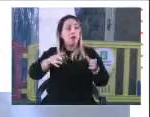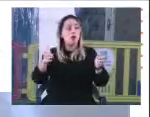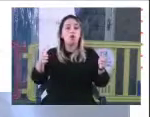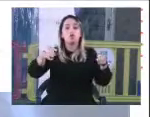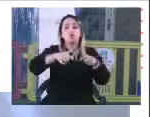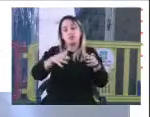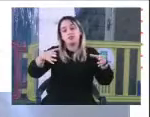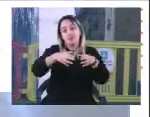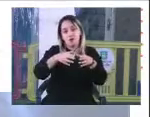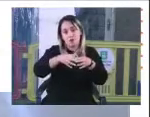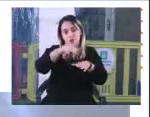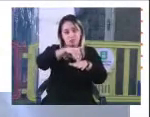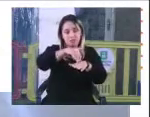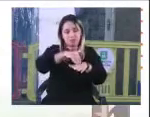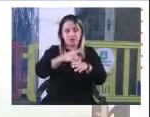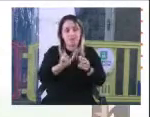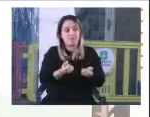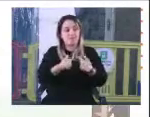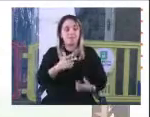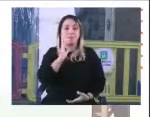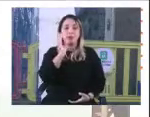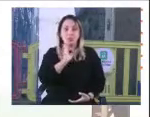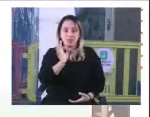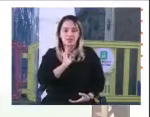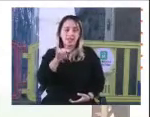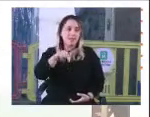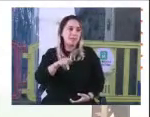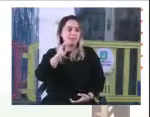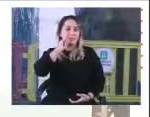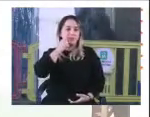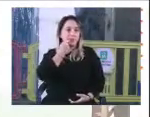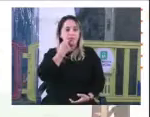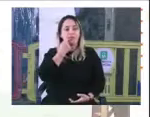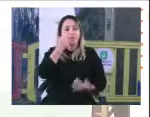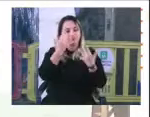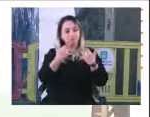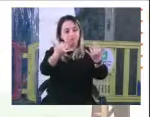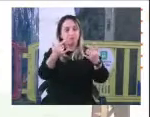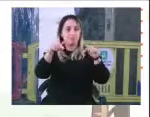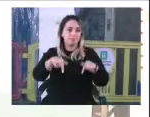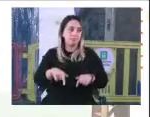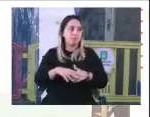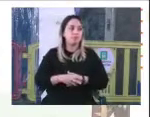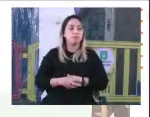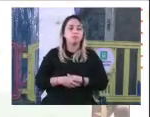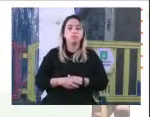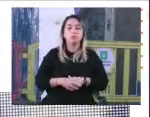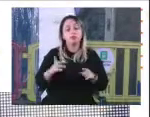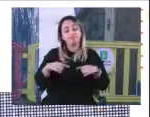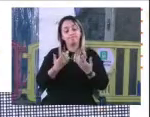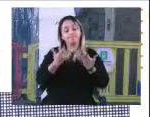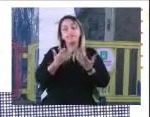municipal, por la posibilidad y este precioso acto que han realizado. Nosotros queremos